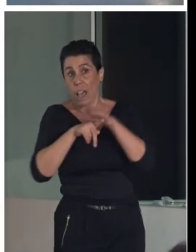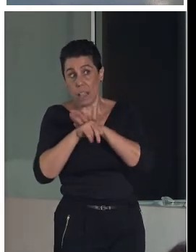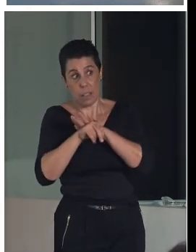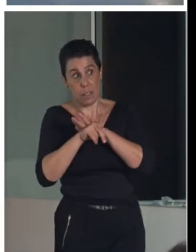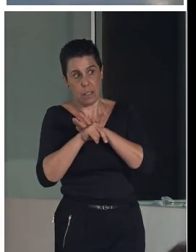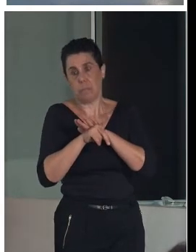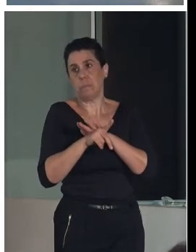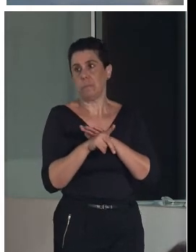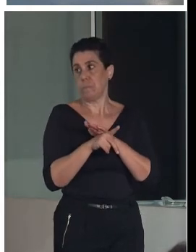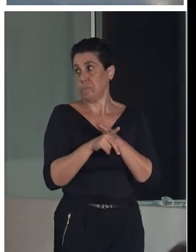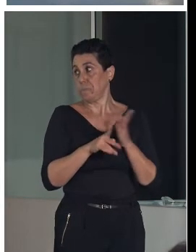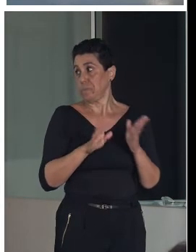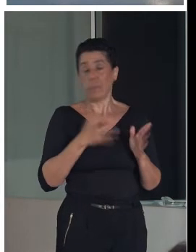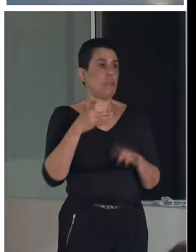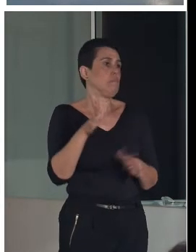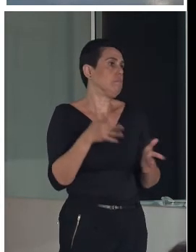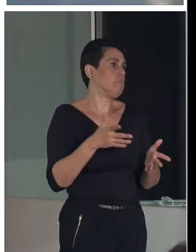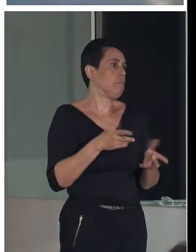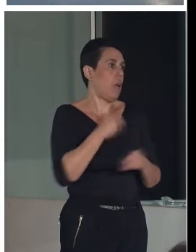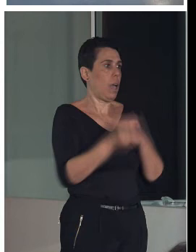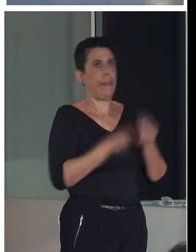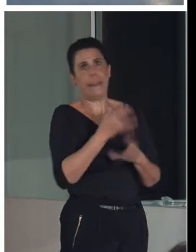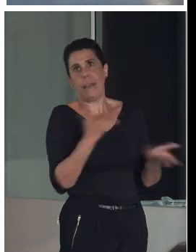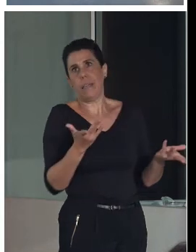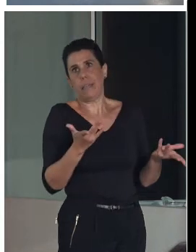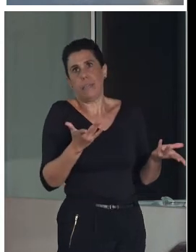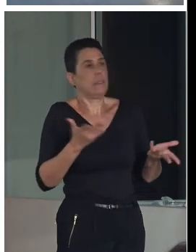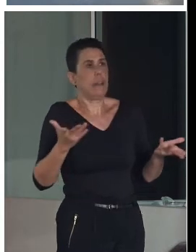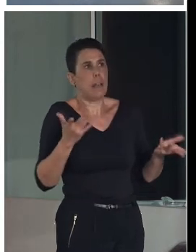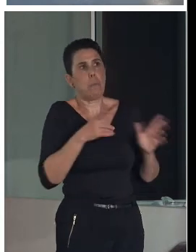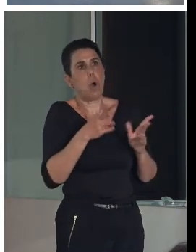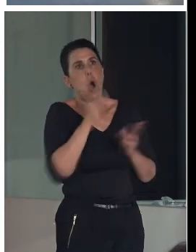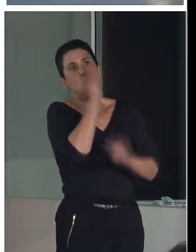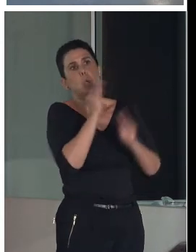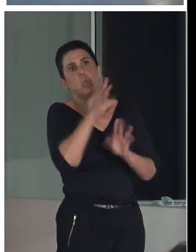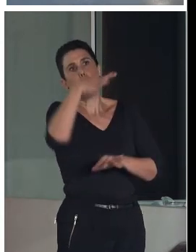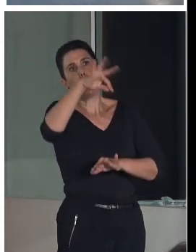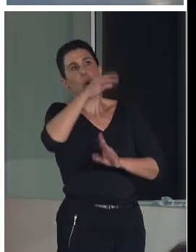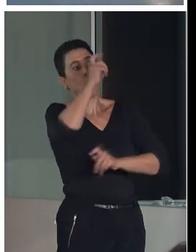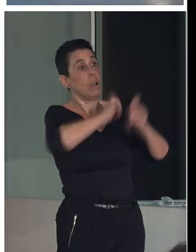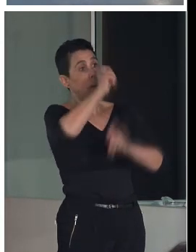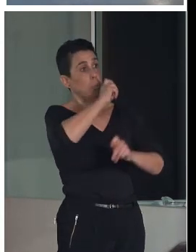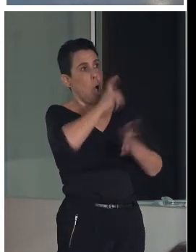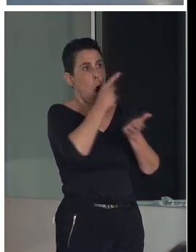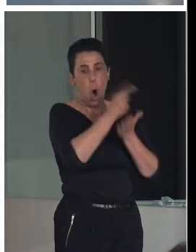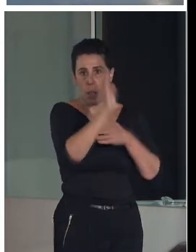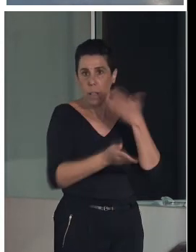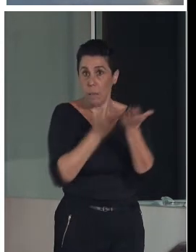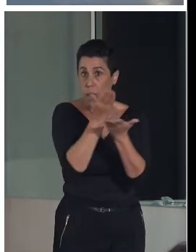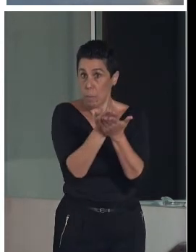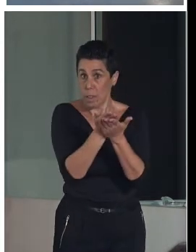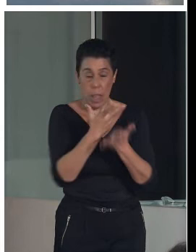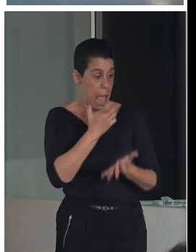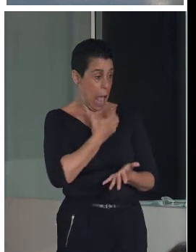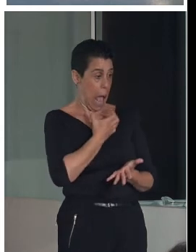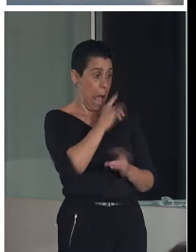Y, bueno, pues decimos, es que es la única manera. Y entonces, bueno, hacemos otra vez la propuesta. En este momento ya el ayuntamiento de Tobed está